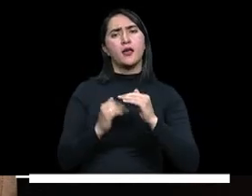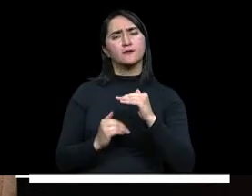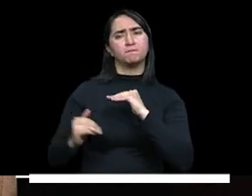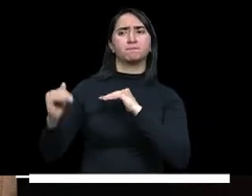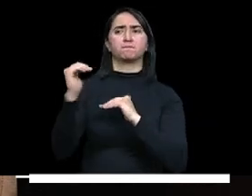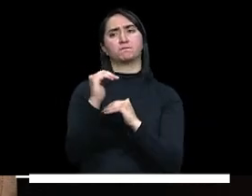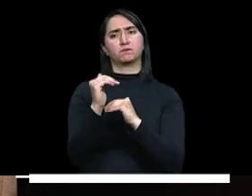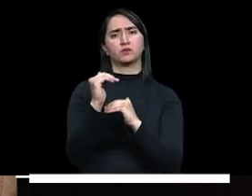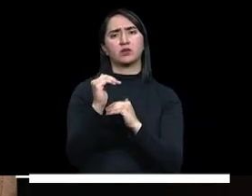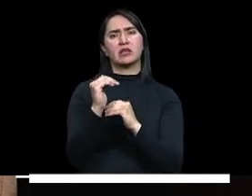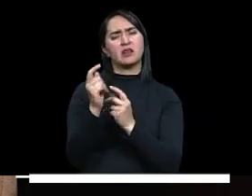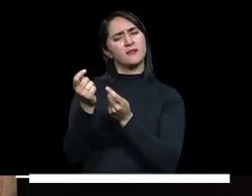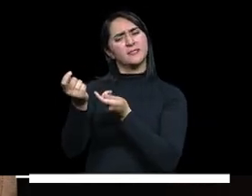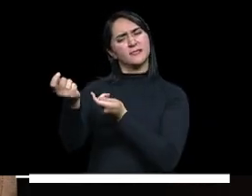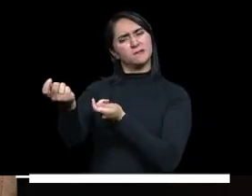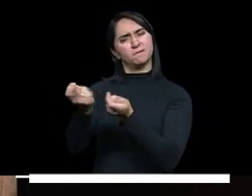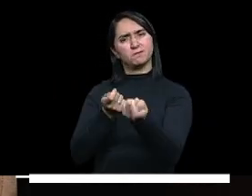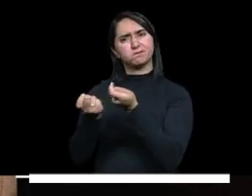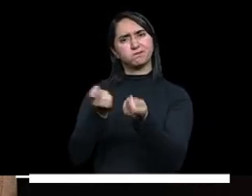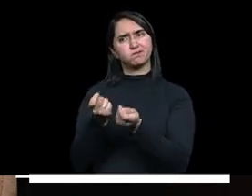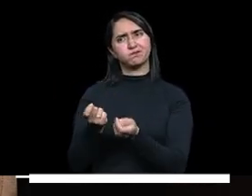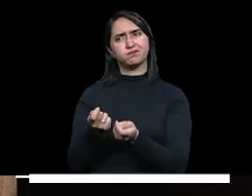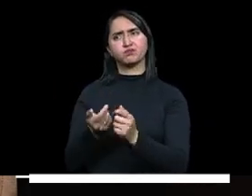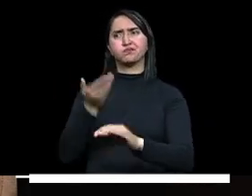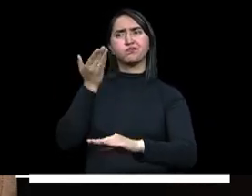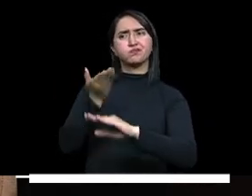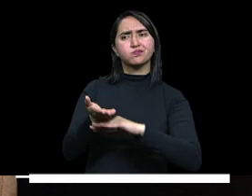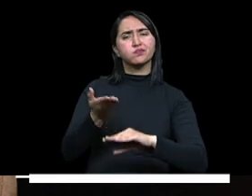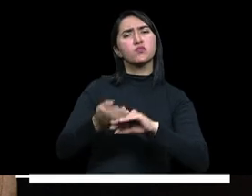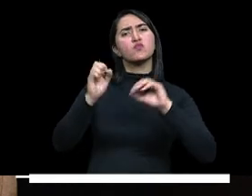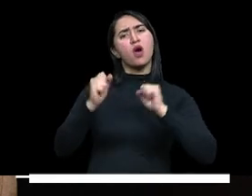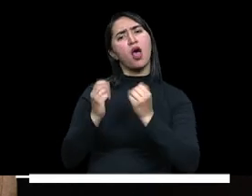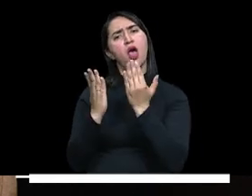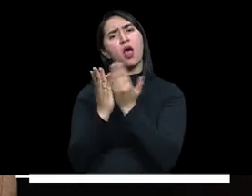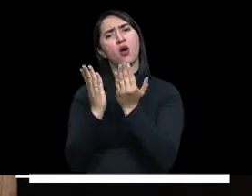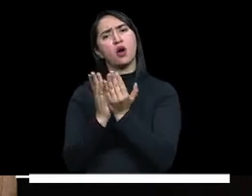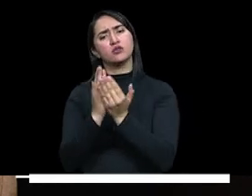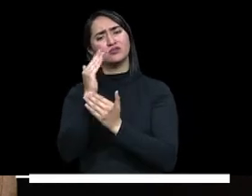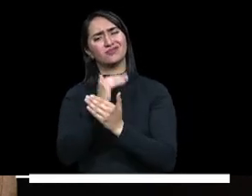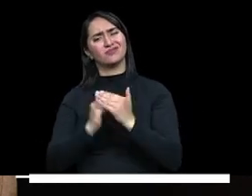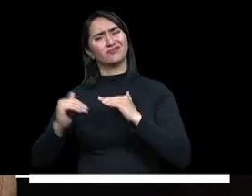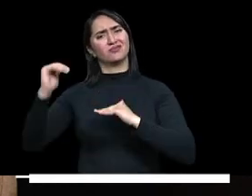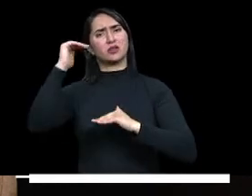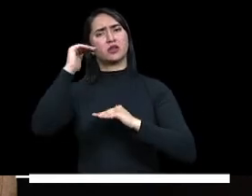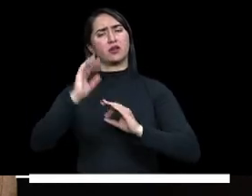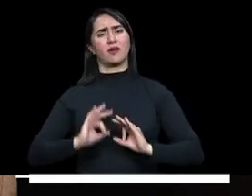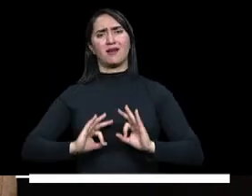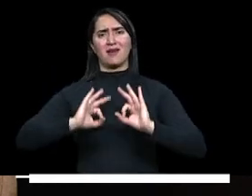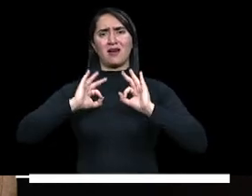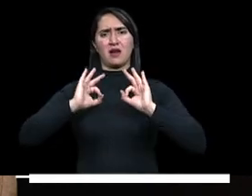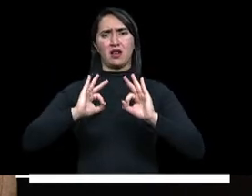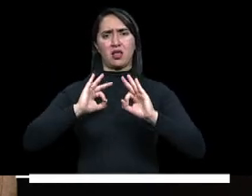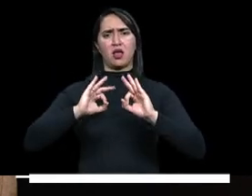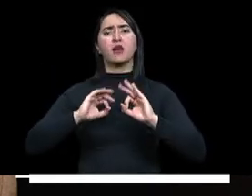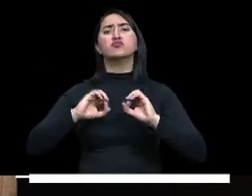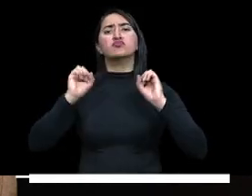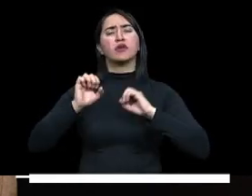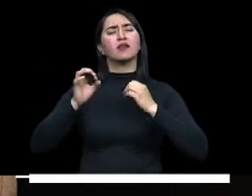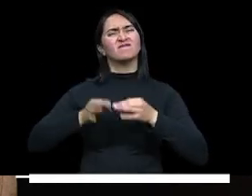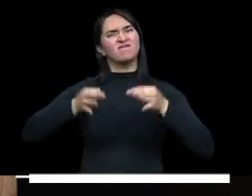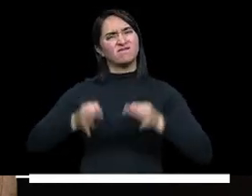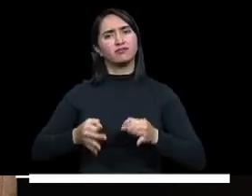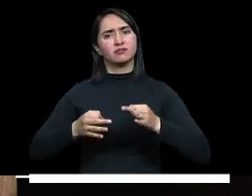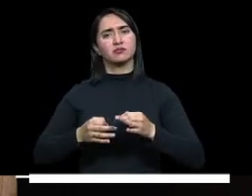en una gestión que posibilita que la educación superior de calidad y de pertinencia sea una realidad